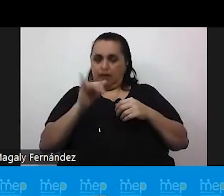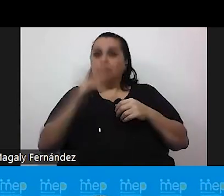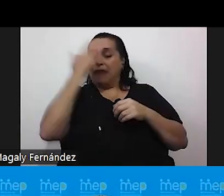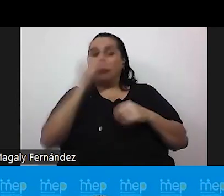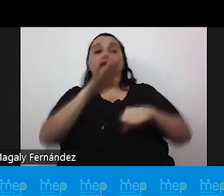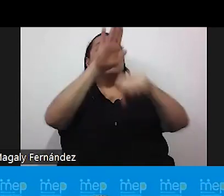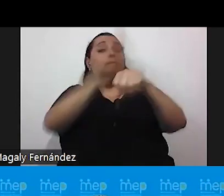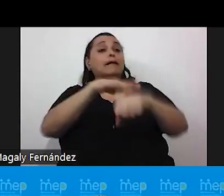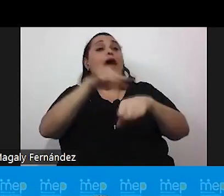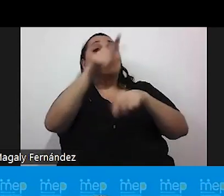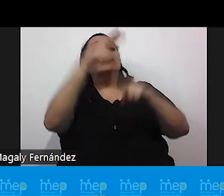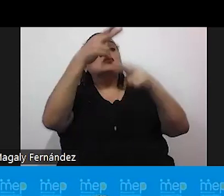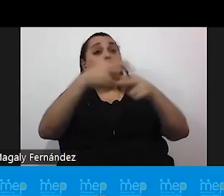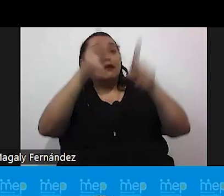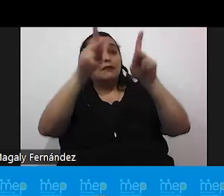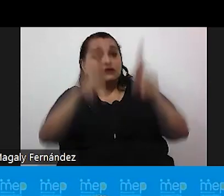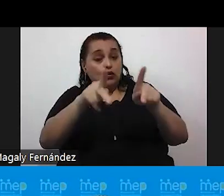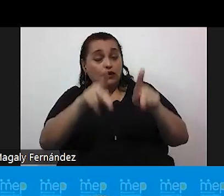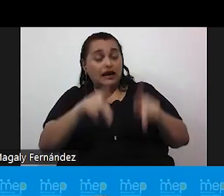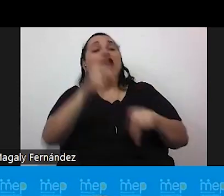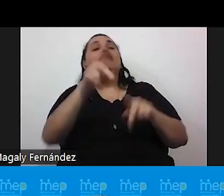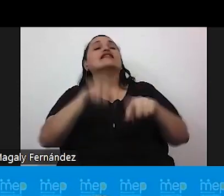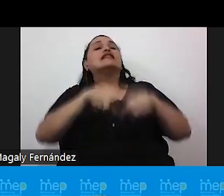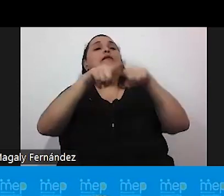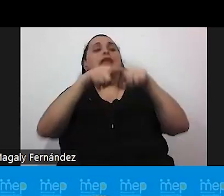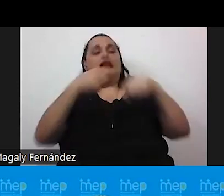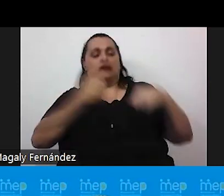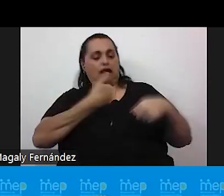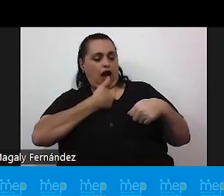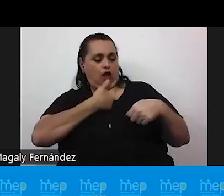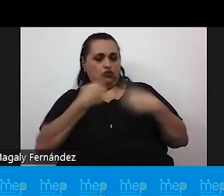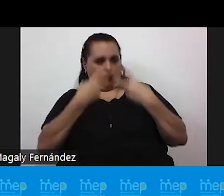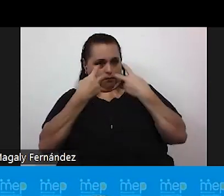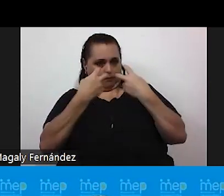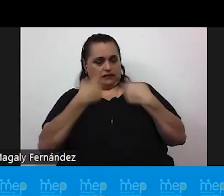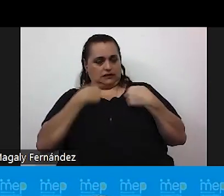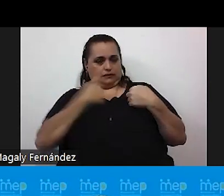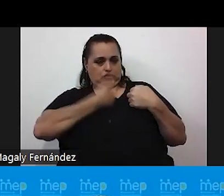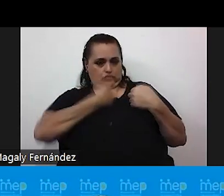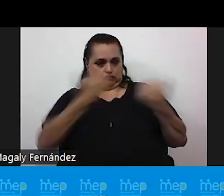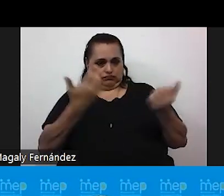la persona de forma correcta de acuerdo a su auto percepción siguiente